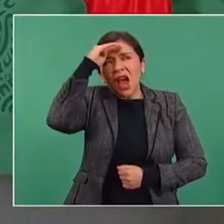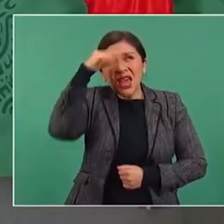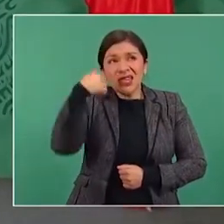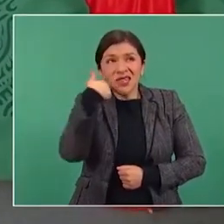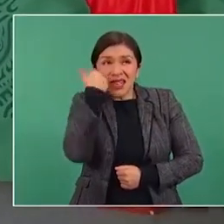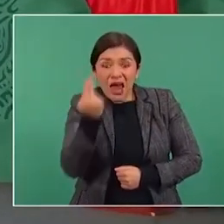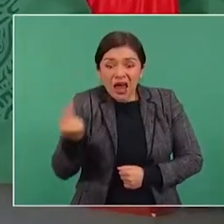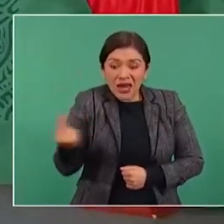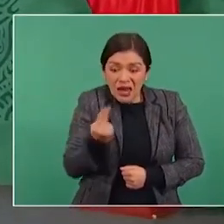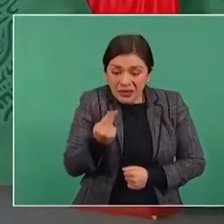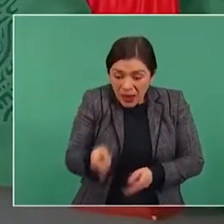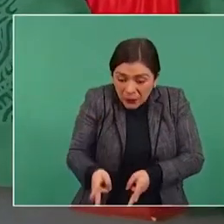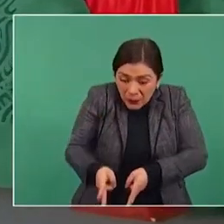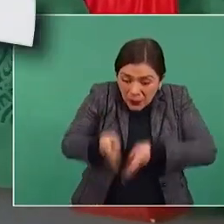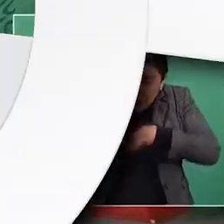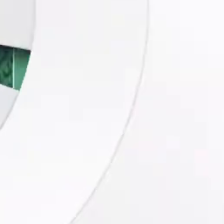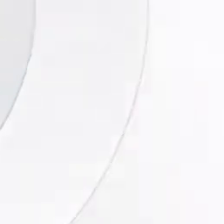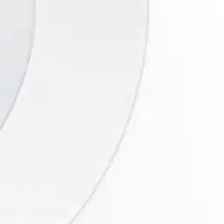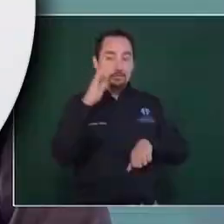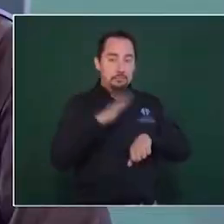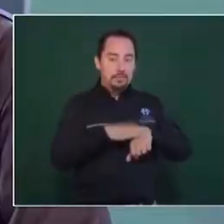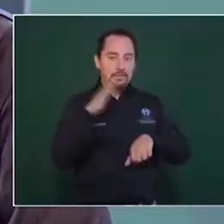o extraer gas.